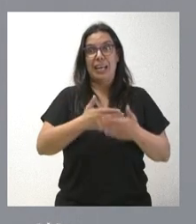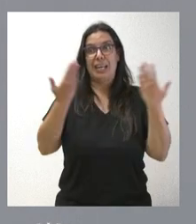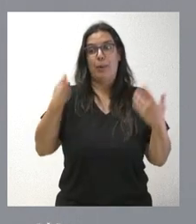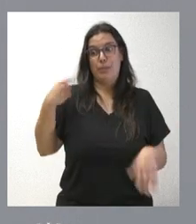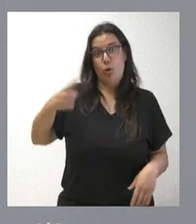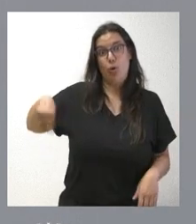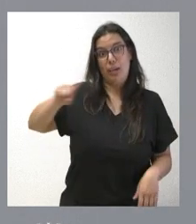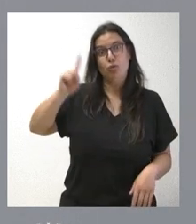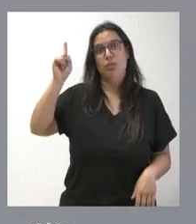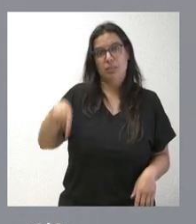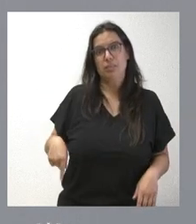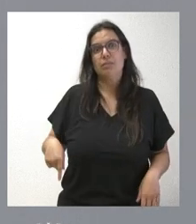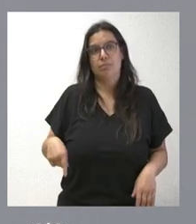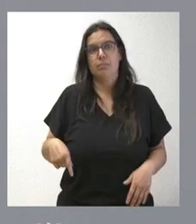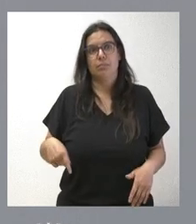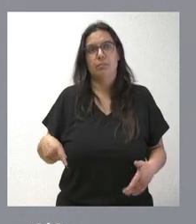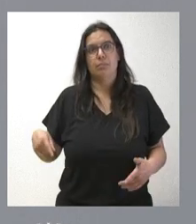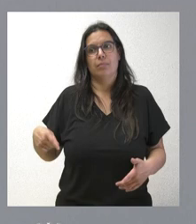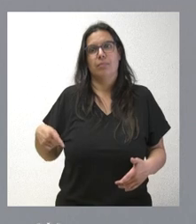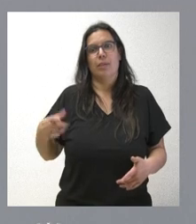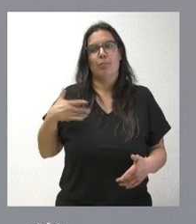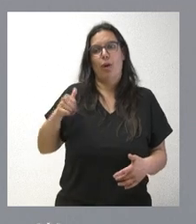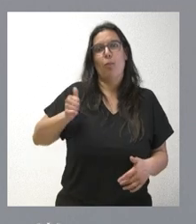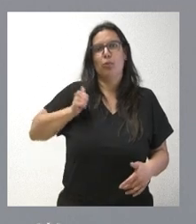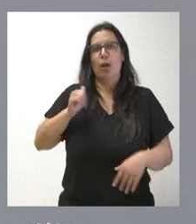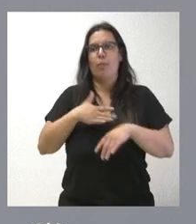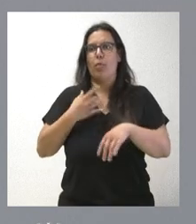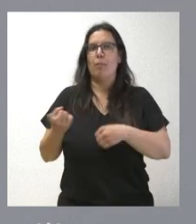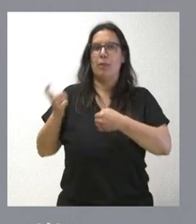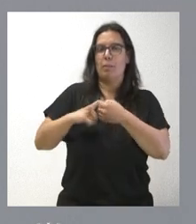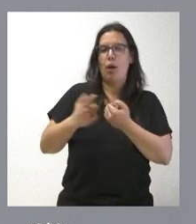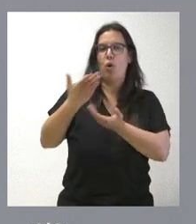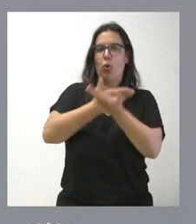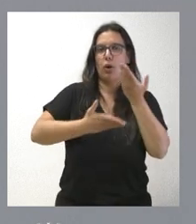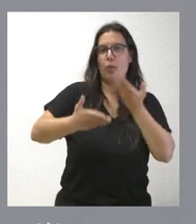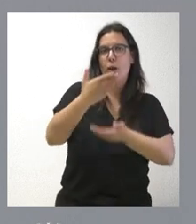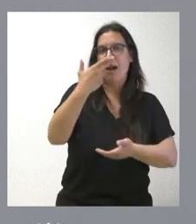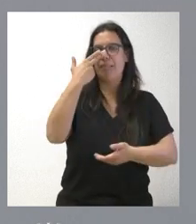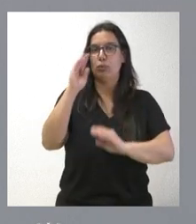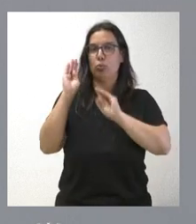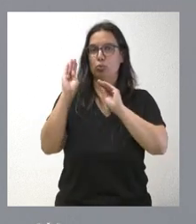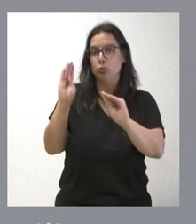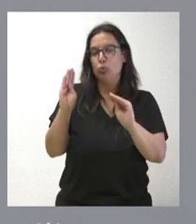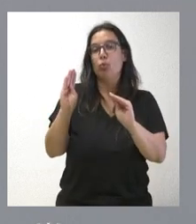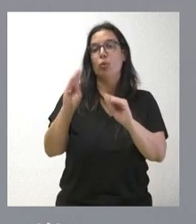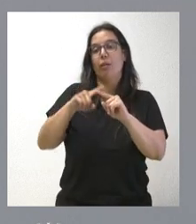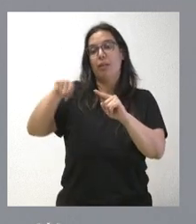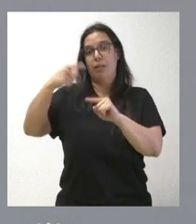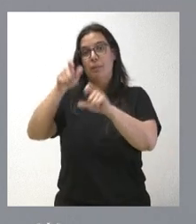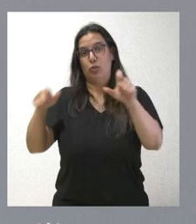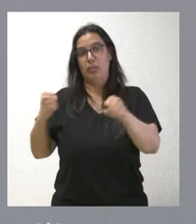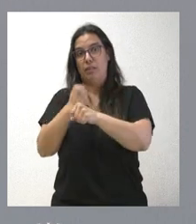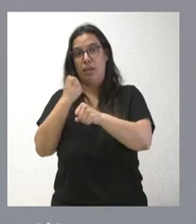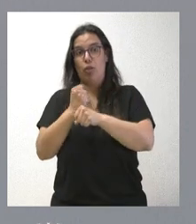agentes del diálogo social, pues tienen este cauce de poder participar, de poder colaborar en lo que son sus intereses, que son los intereses de los trabajadores y de los empresarios